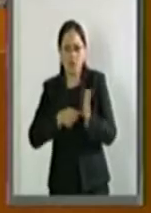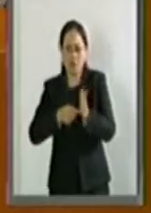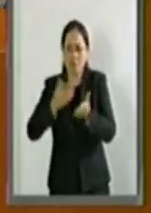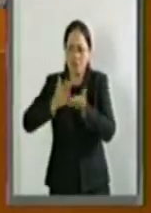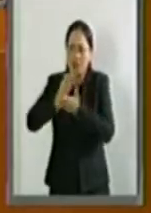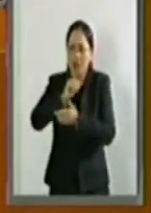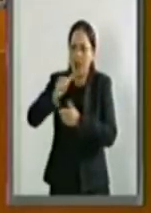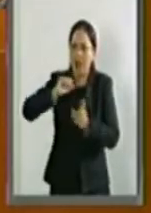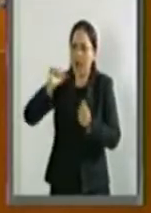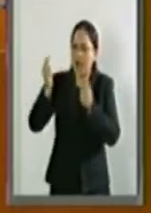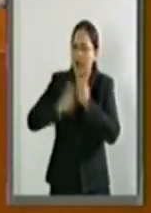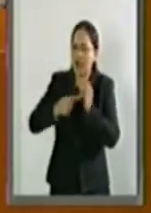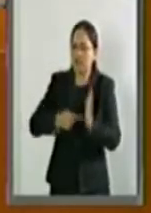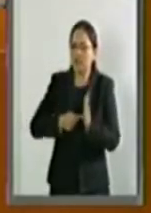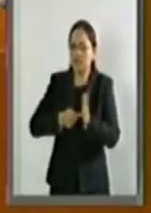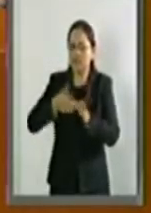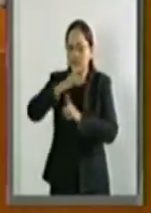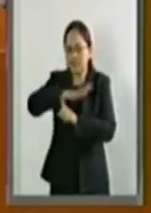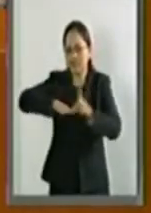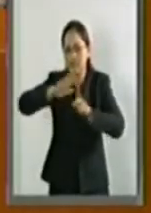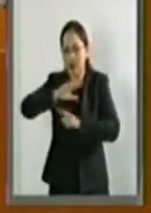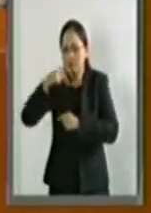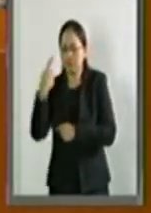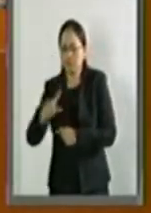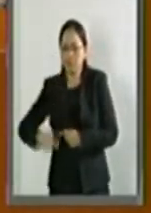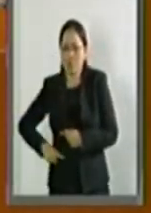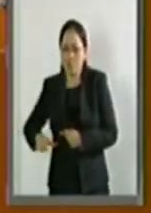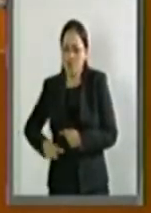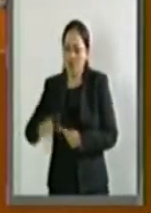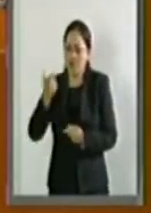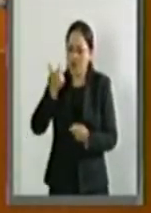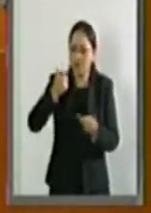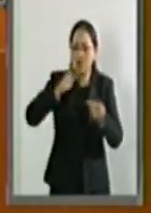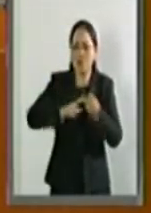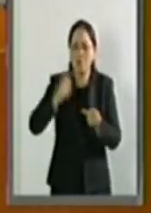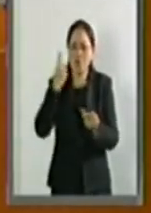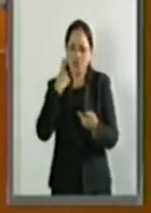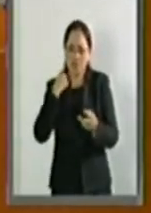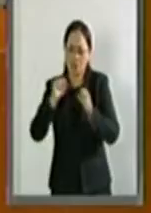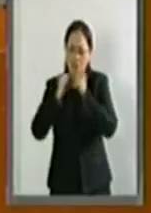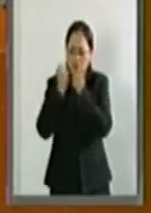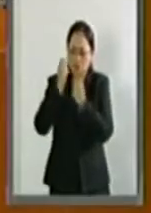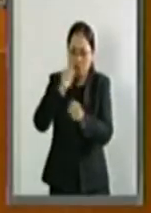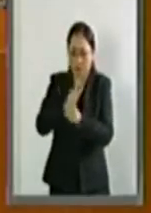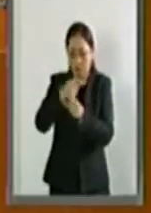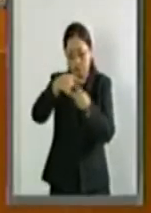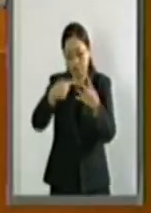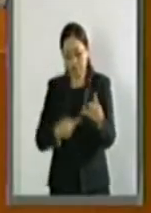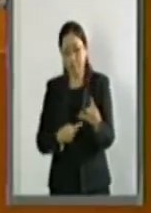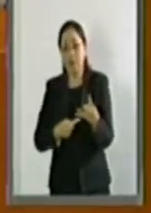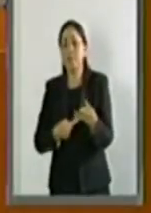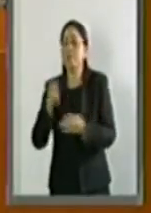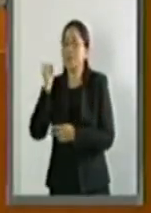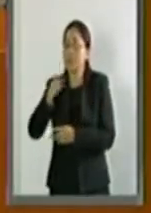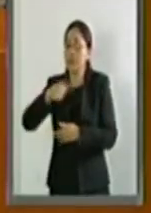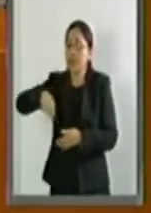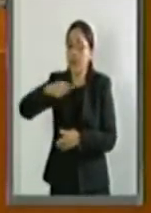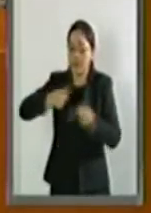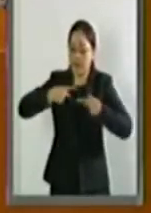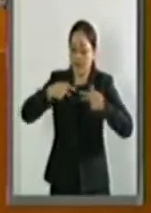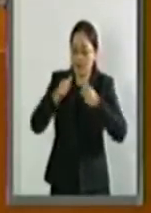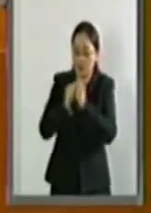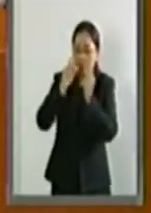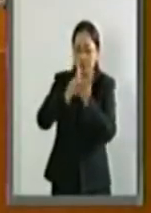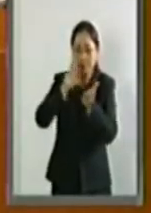a puestos claves en el ámbito público, económico, político y social. Del mismo modo, las personas con